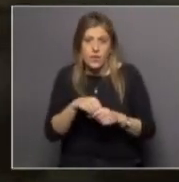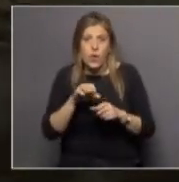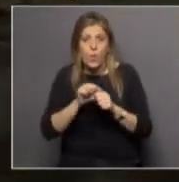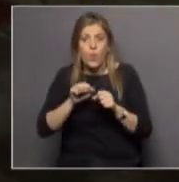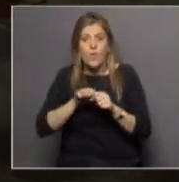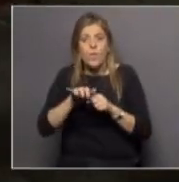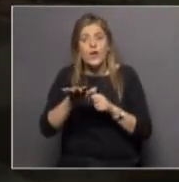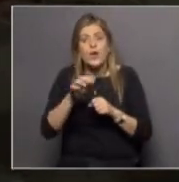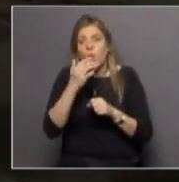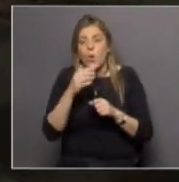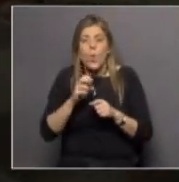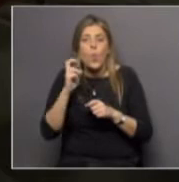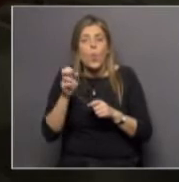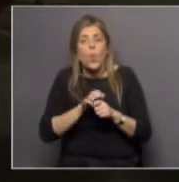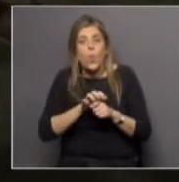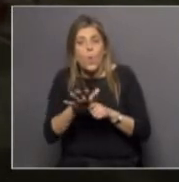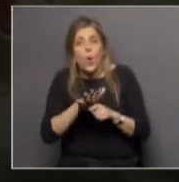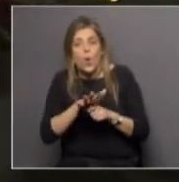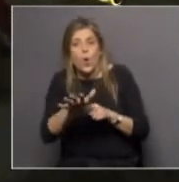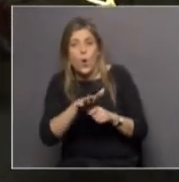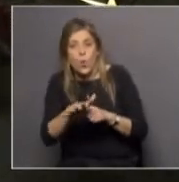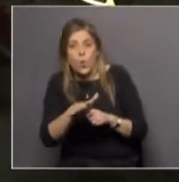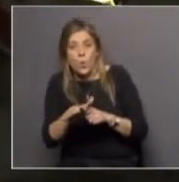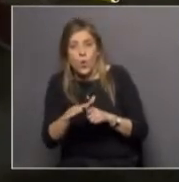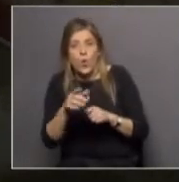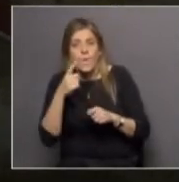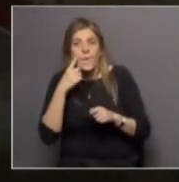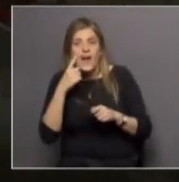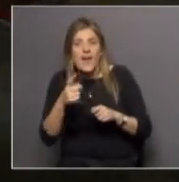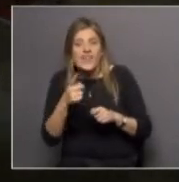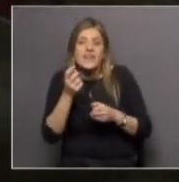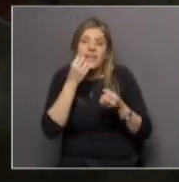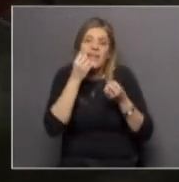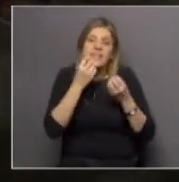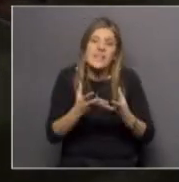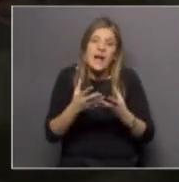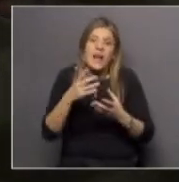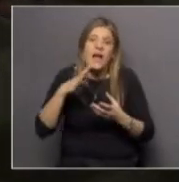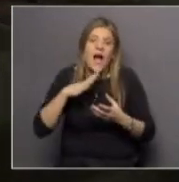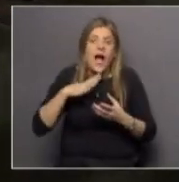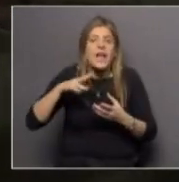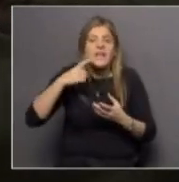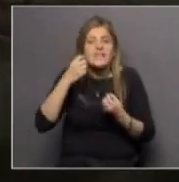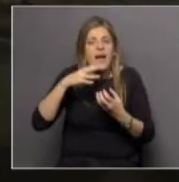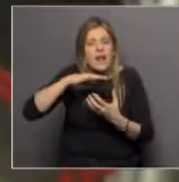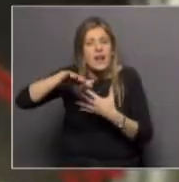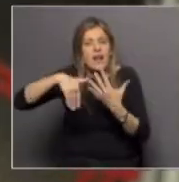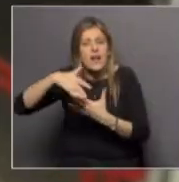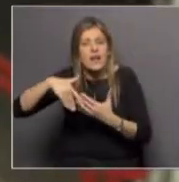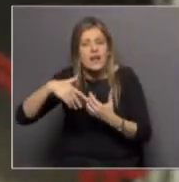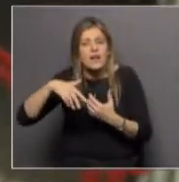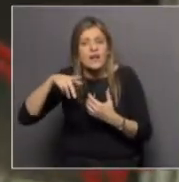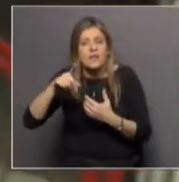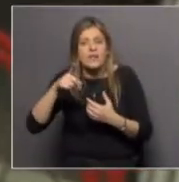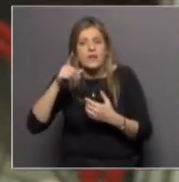en el flujo incidente a una estructura para evaluar cuáles son las estructuras turbulentas que se forman en particular